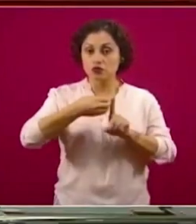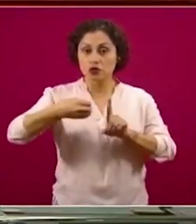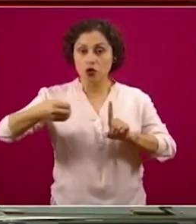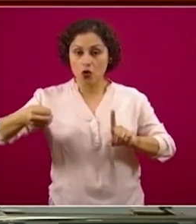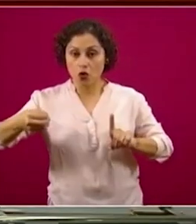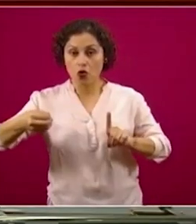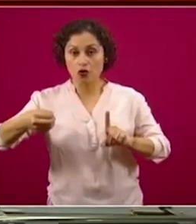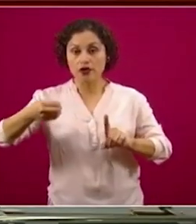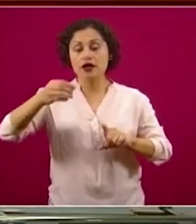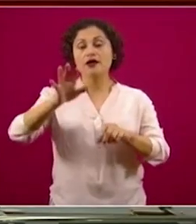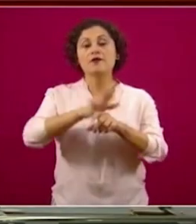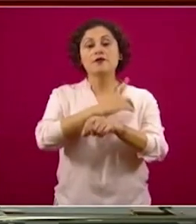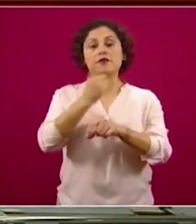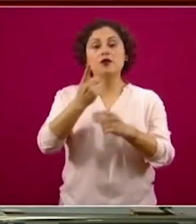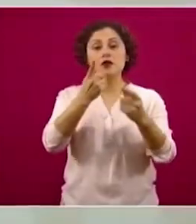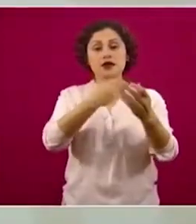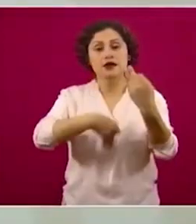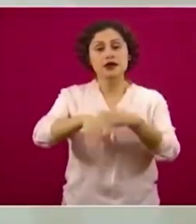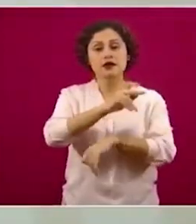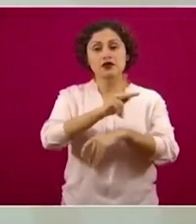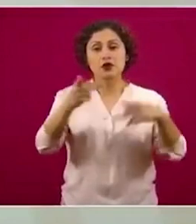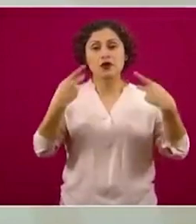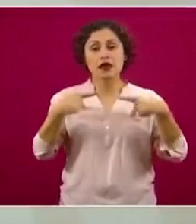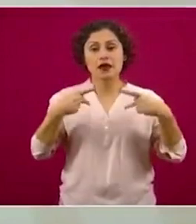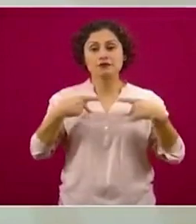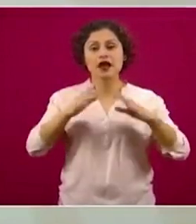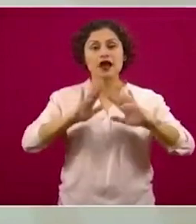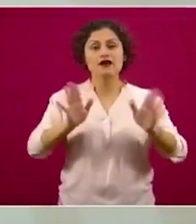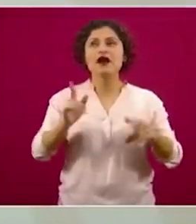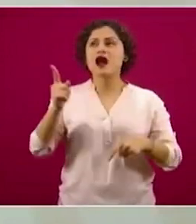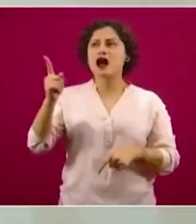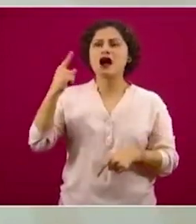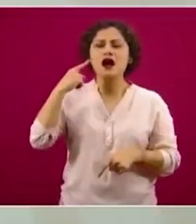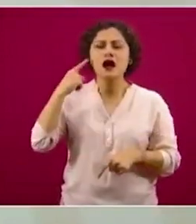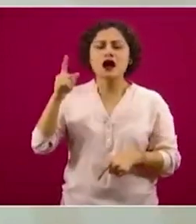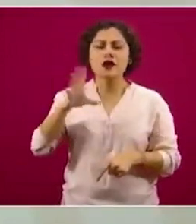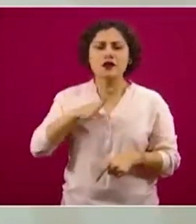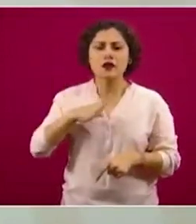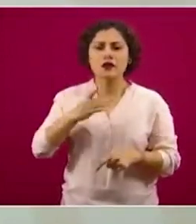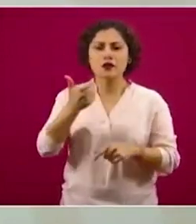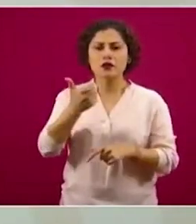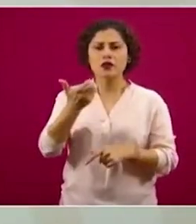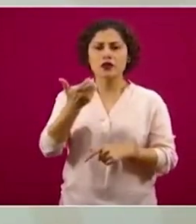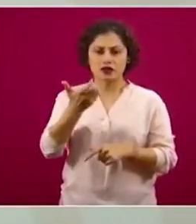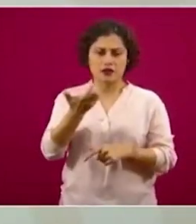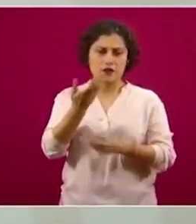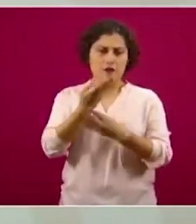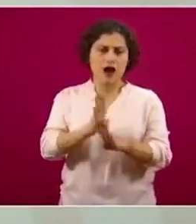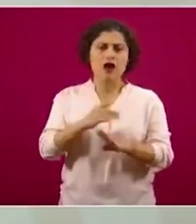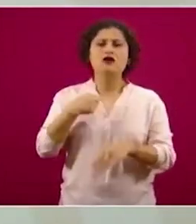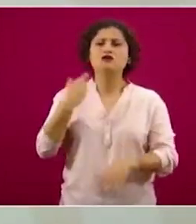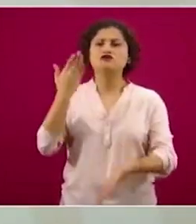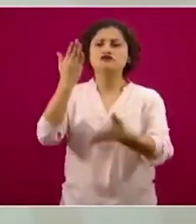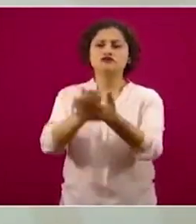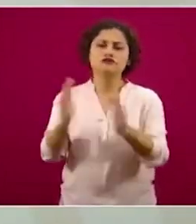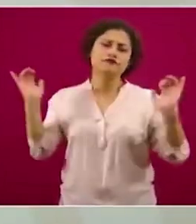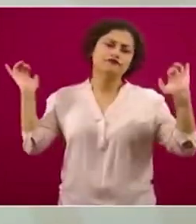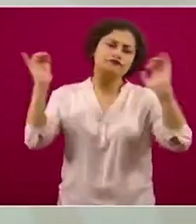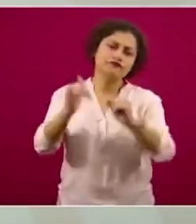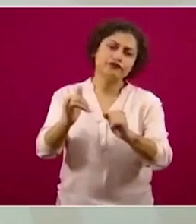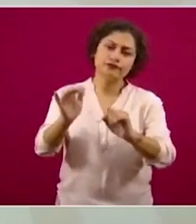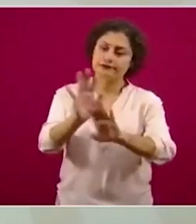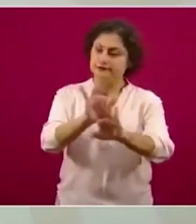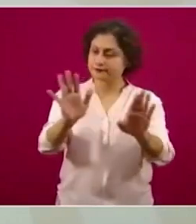beneficiarios vayan a las sucursales bancarias. A estos beneficiarios se les notificará la sucursal a la que deben